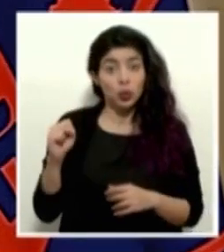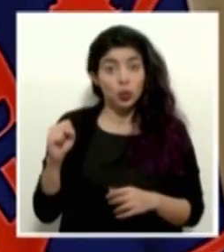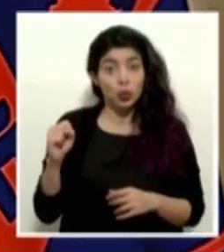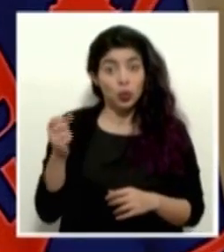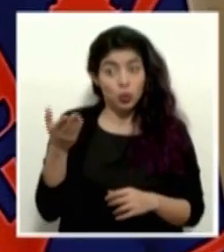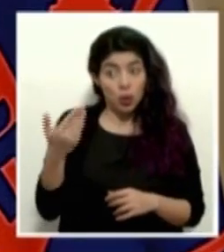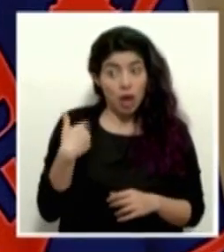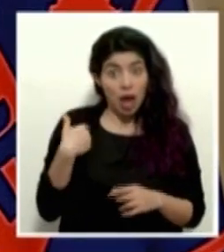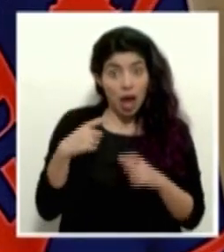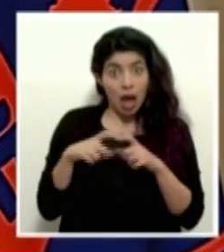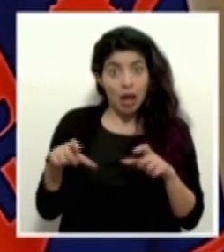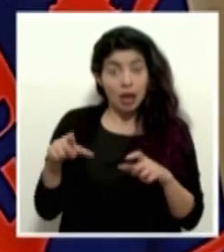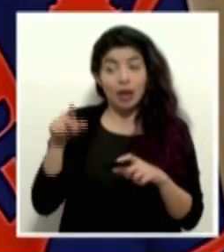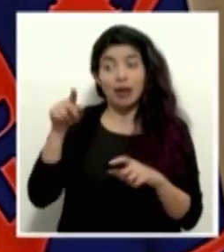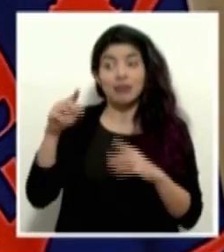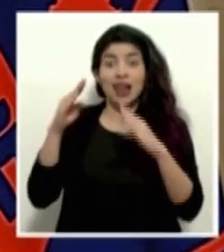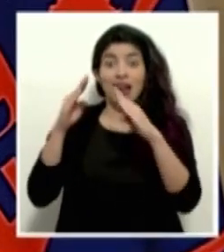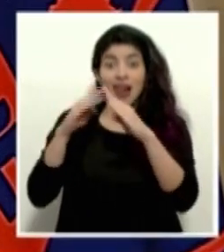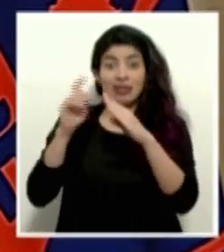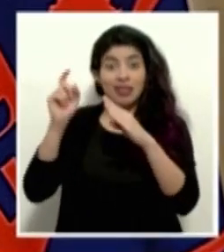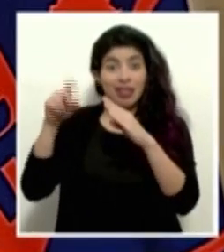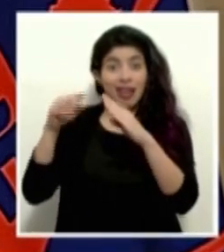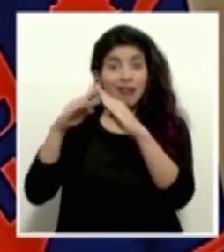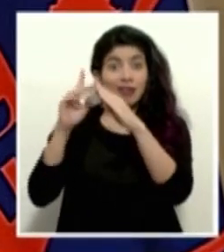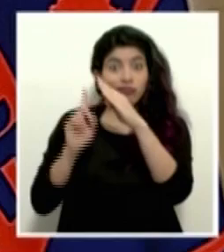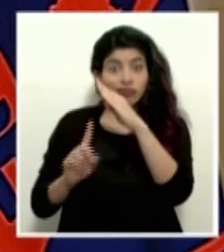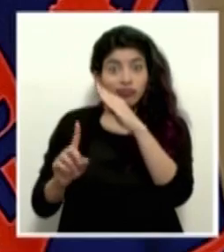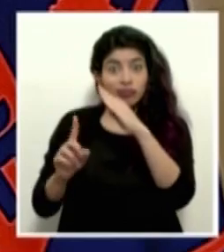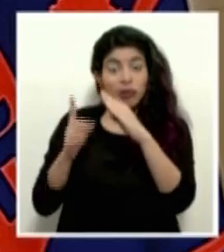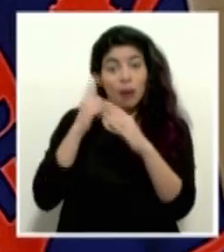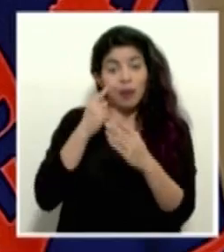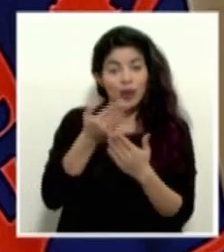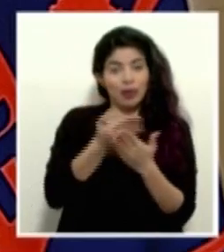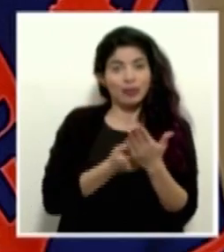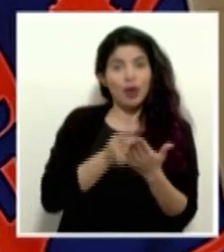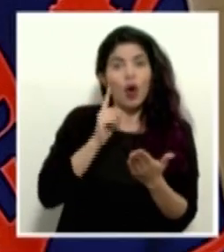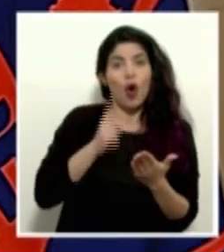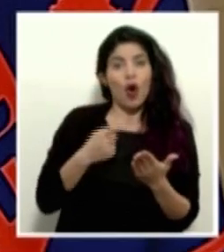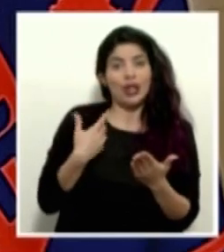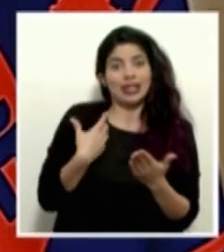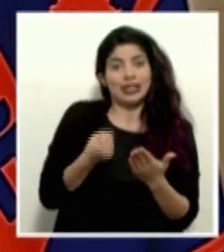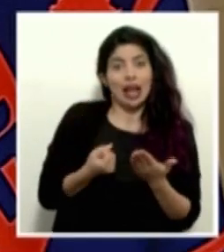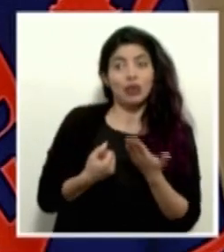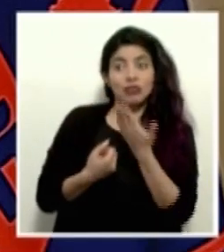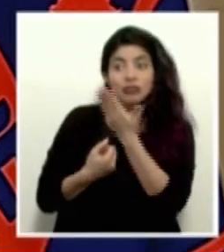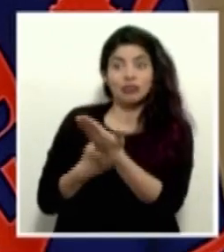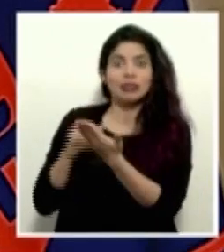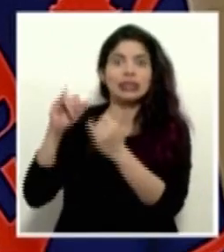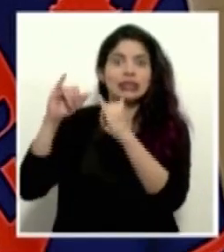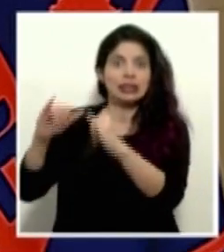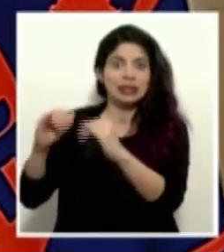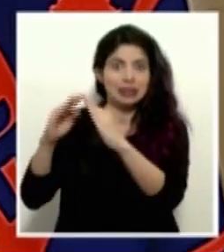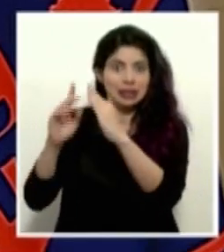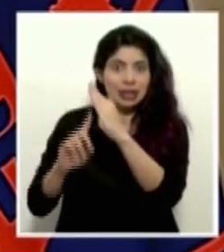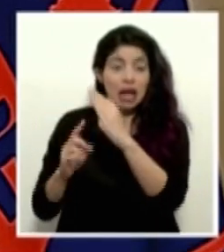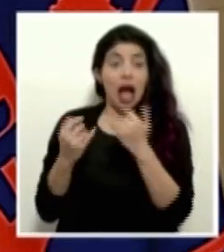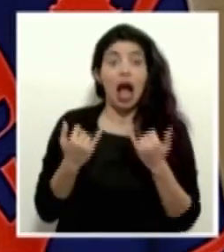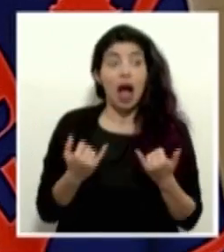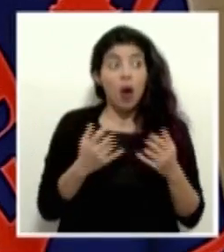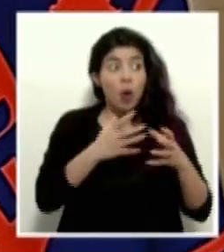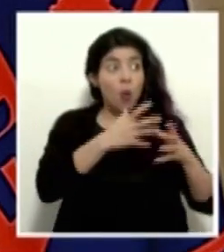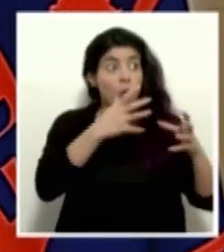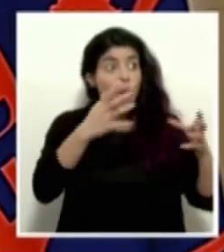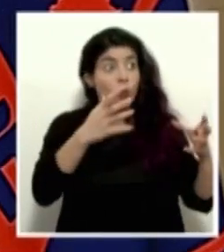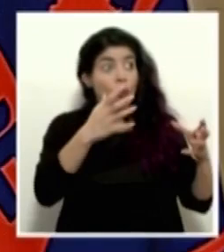cuarentenadas en su casa por una orden sanitaria. Con el aumento de los casos, definitivamente ha ido aumentando